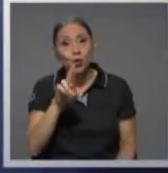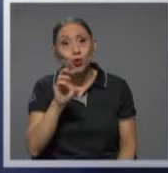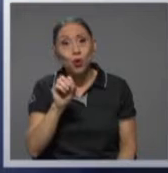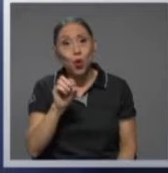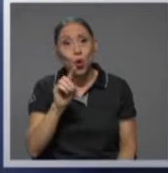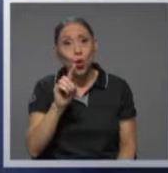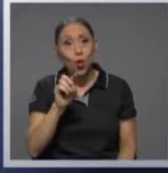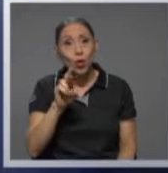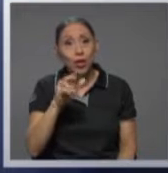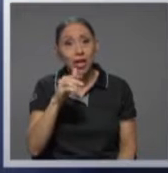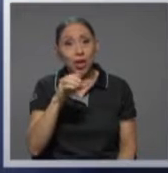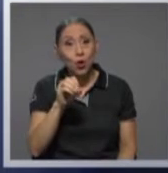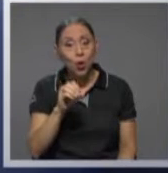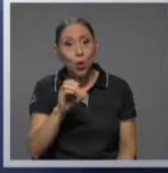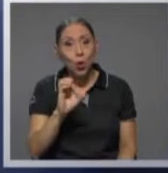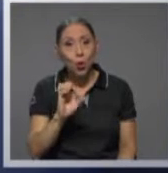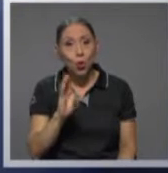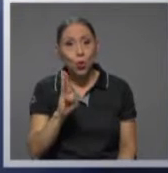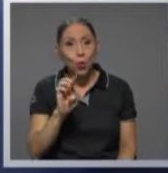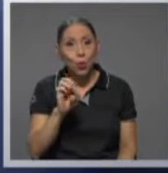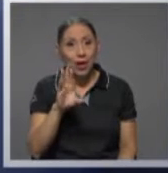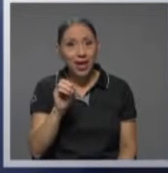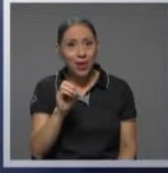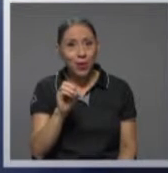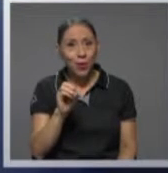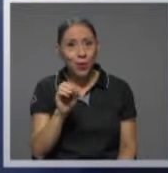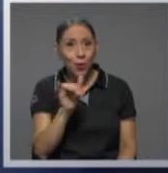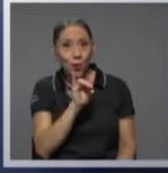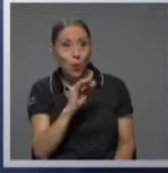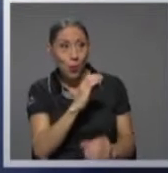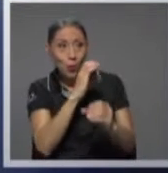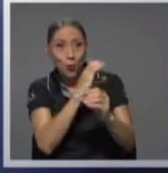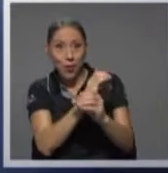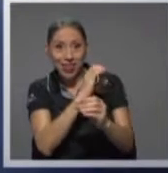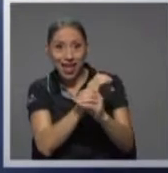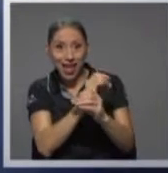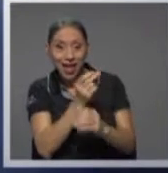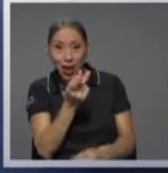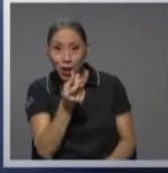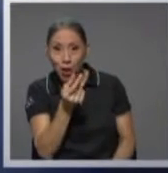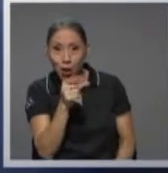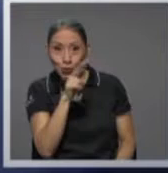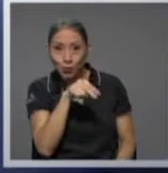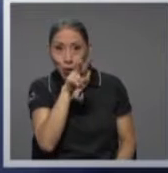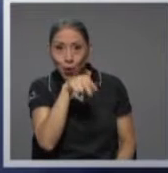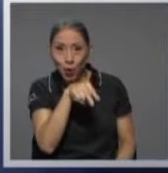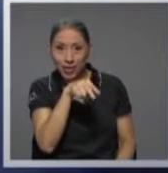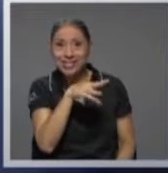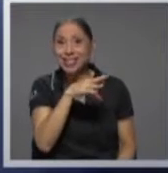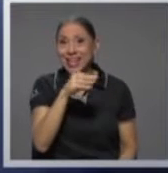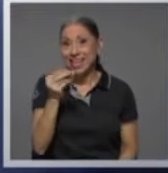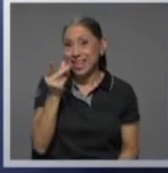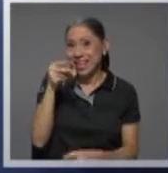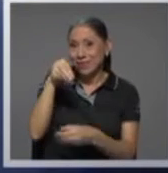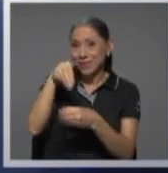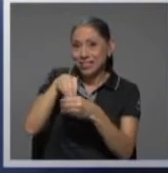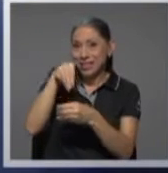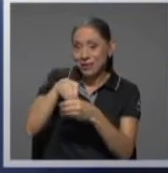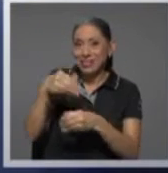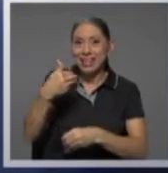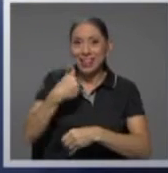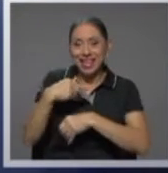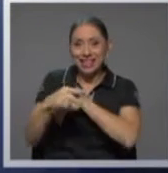los colones y las reservas que este país tiene